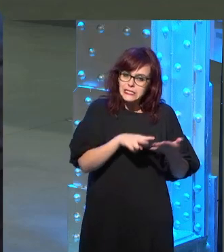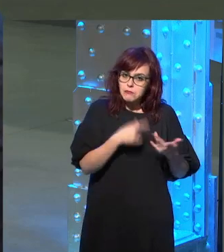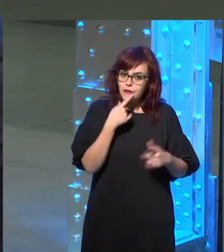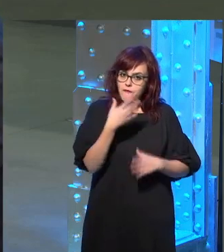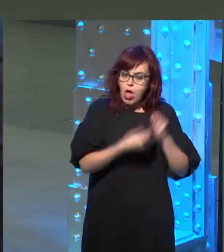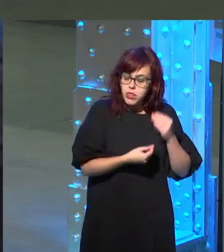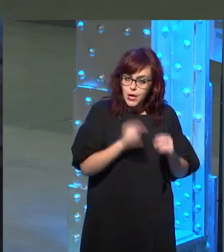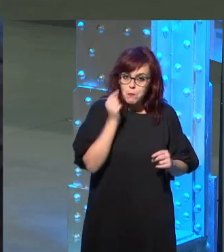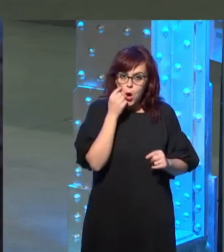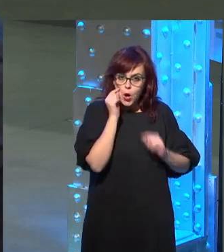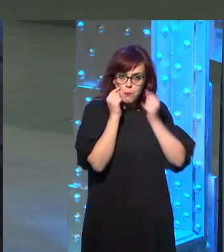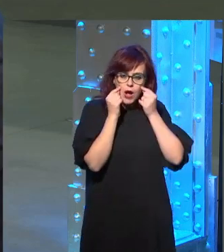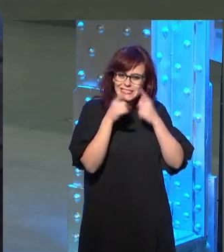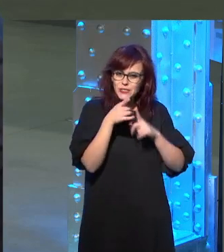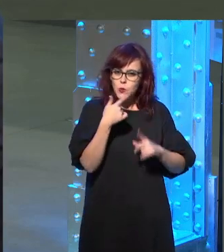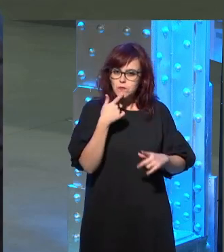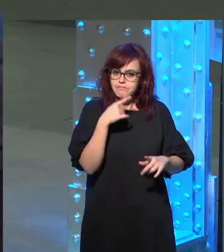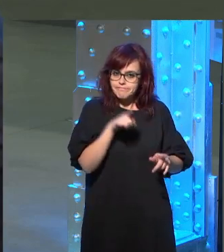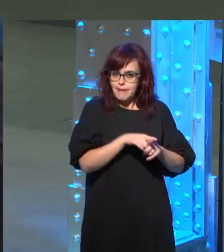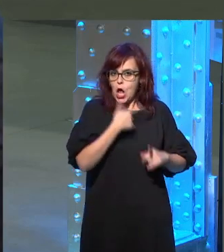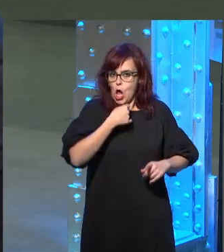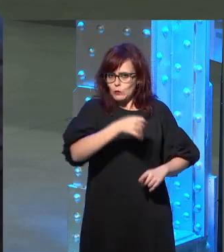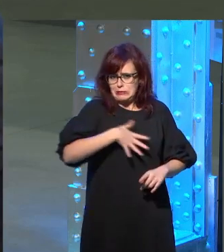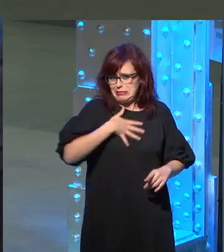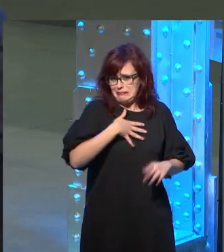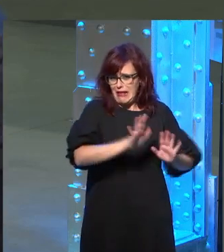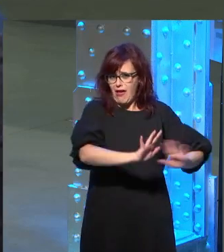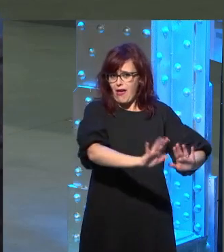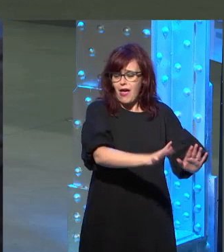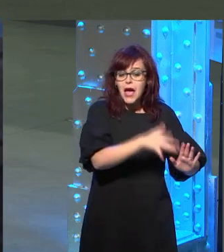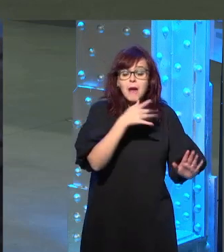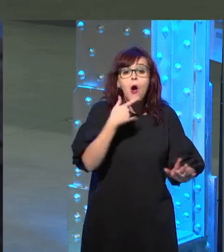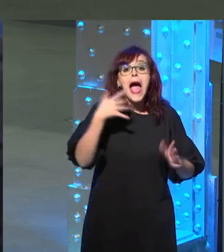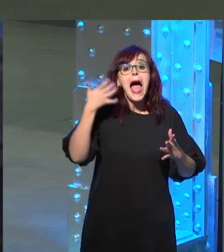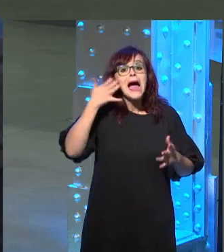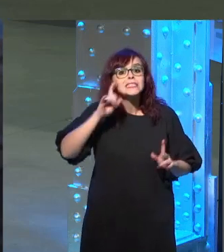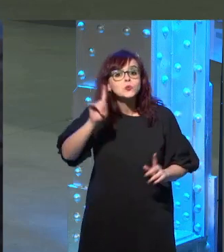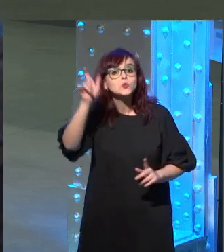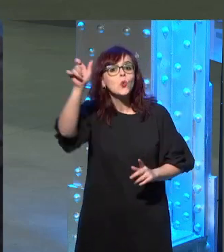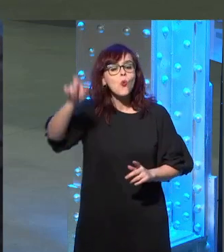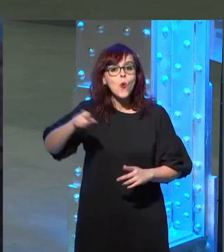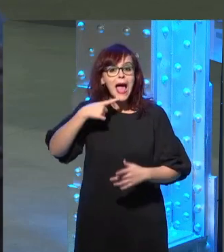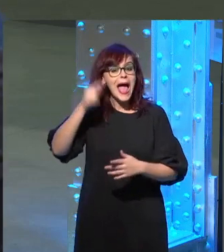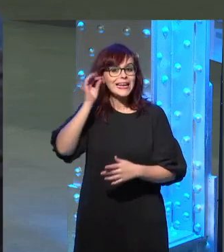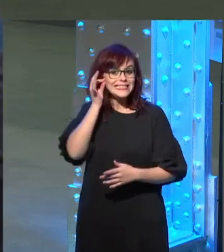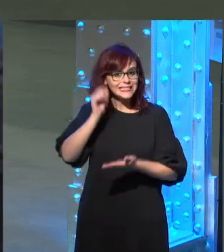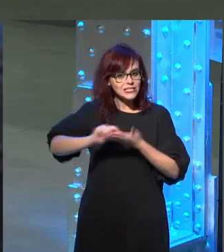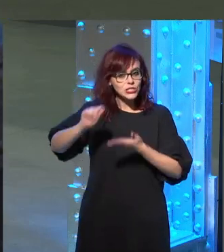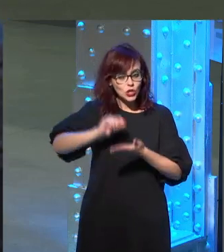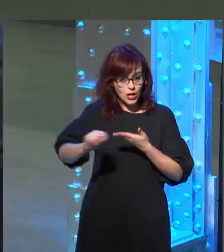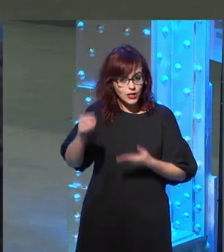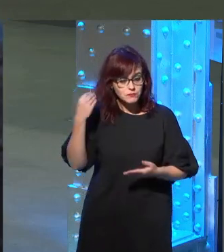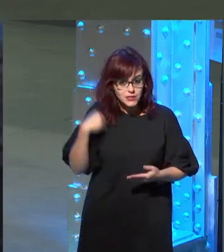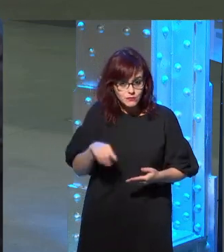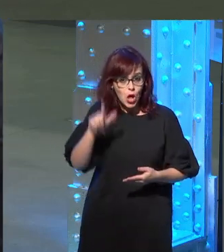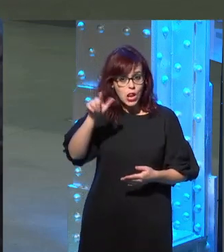defectos ven las costuras que es una experiencia muy desagradable excepto una escritora que no nombraremos a la que Laure Murat